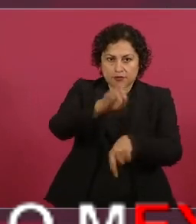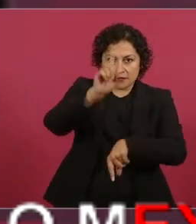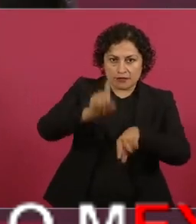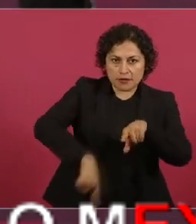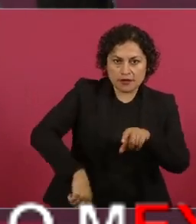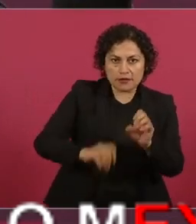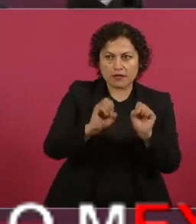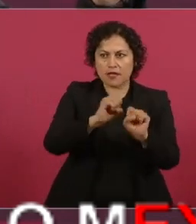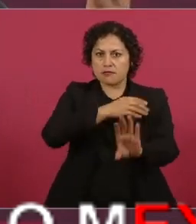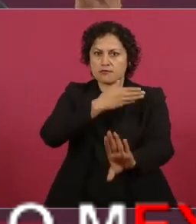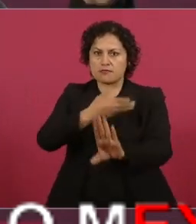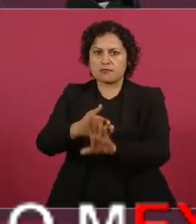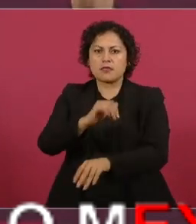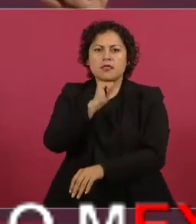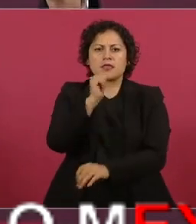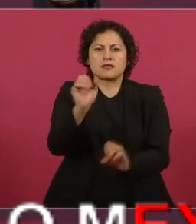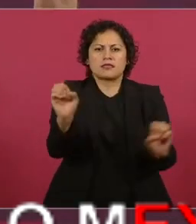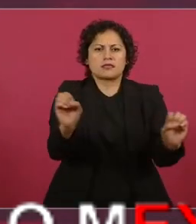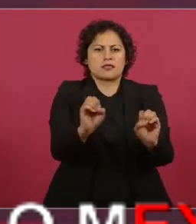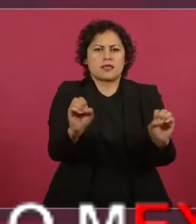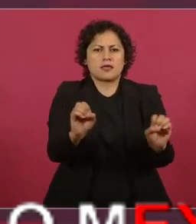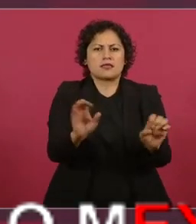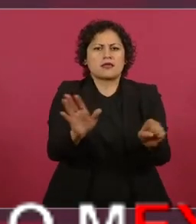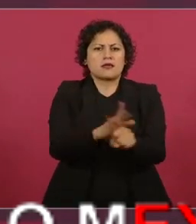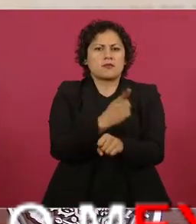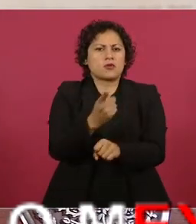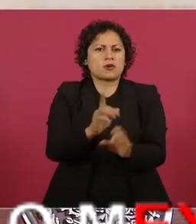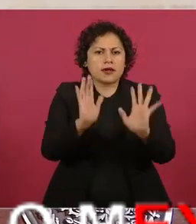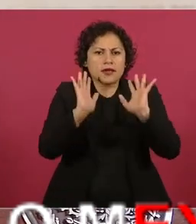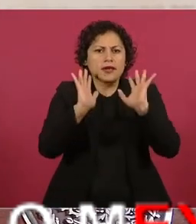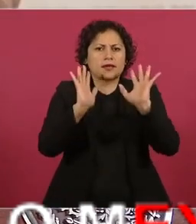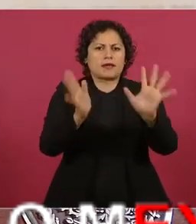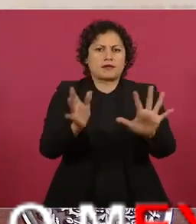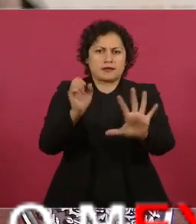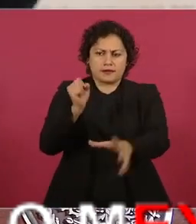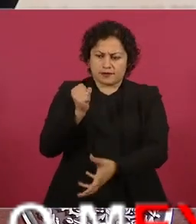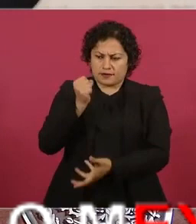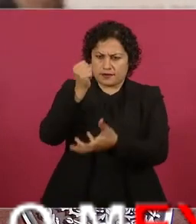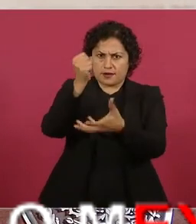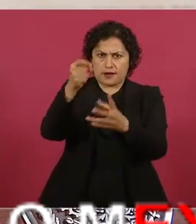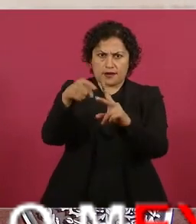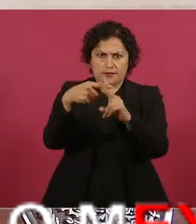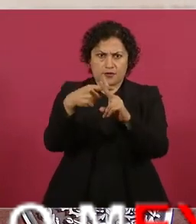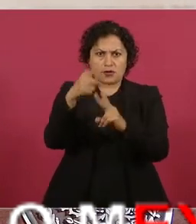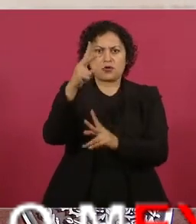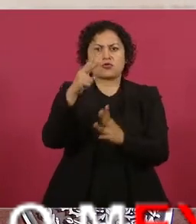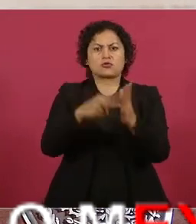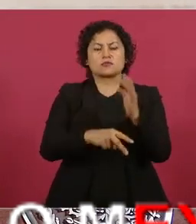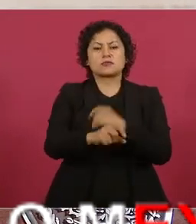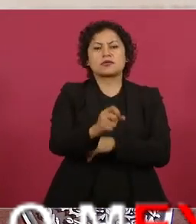porque está autorizado el presupuesto de este año y ahí vienen